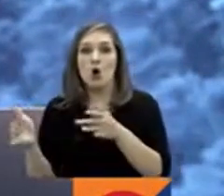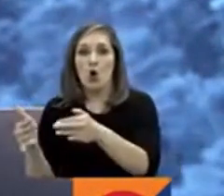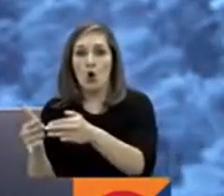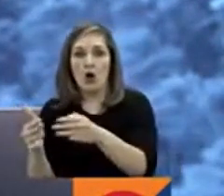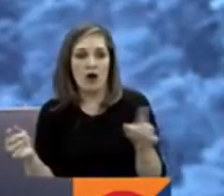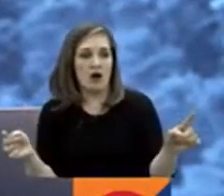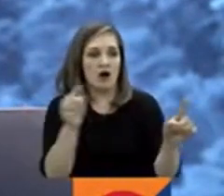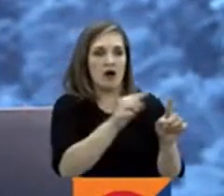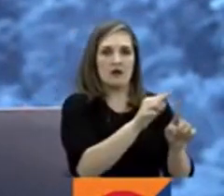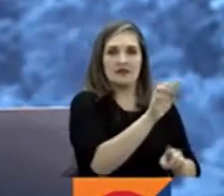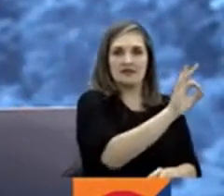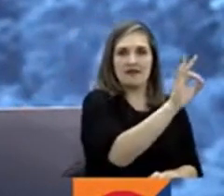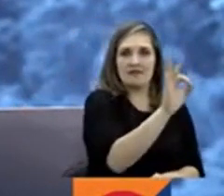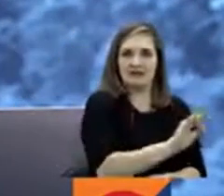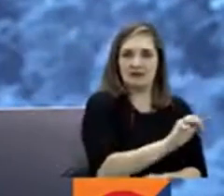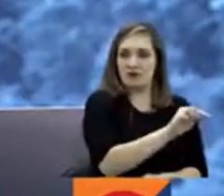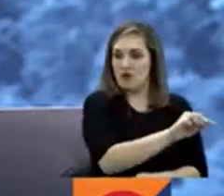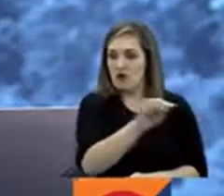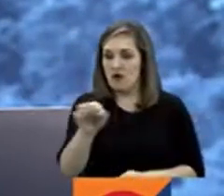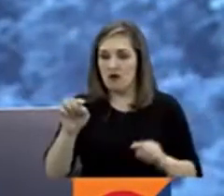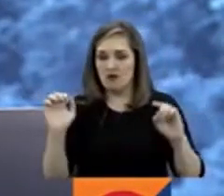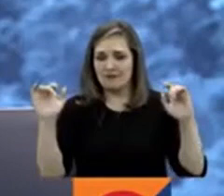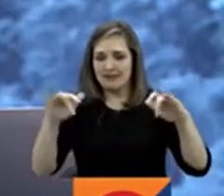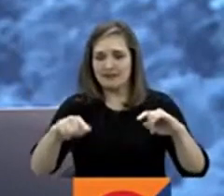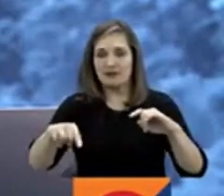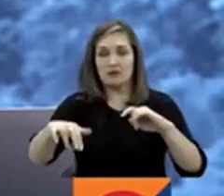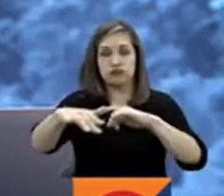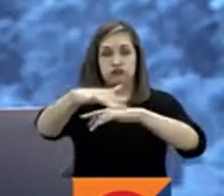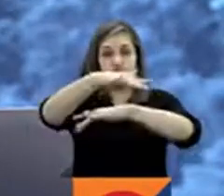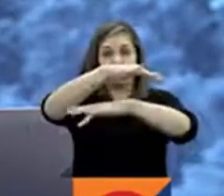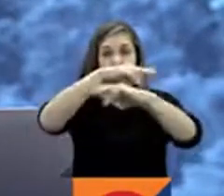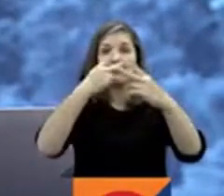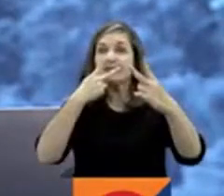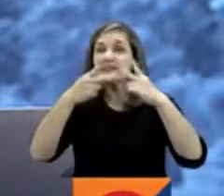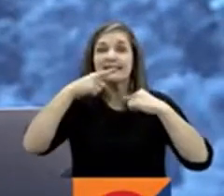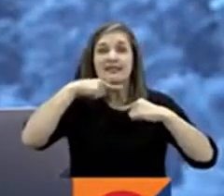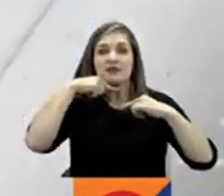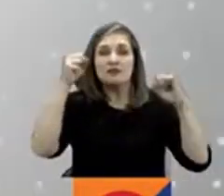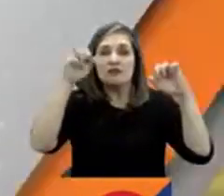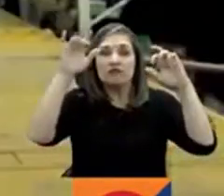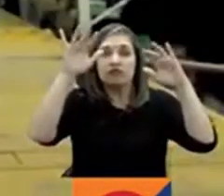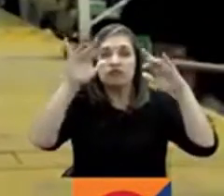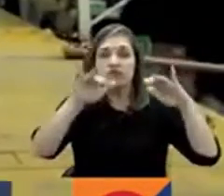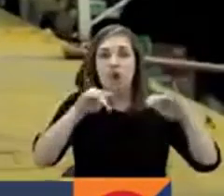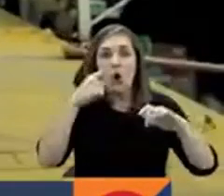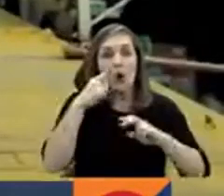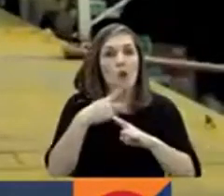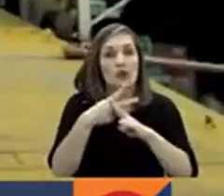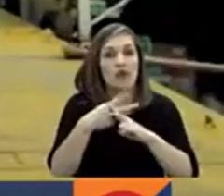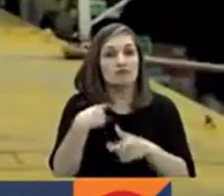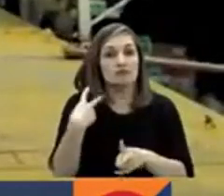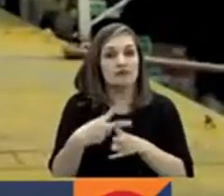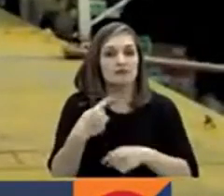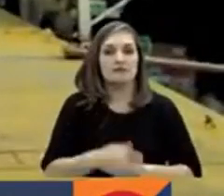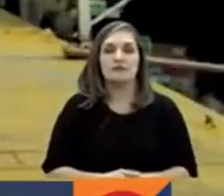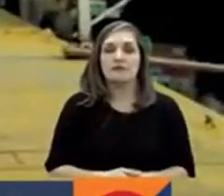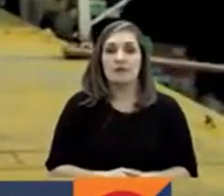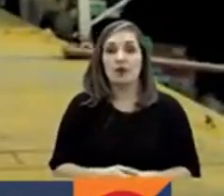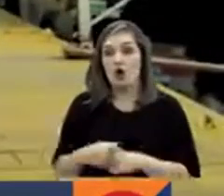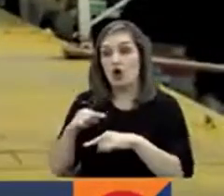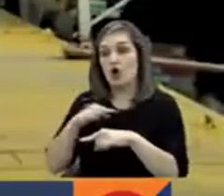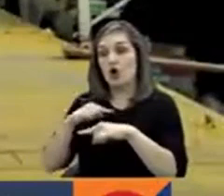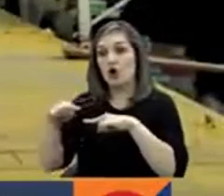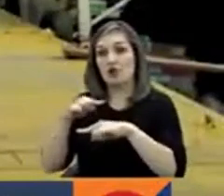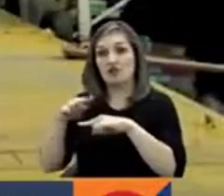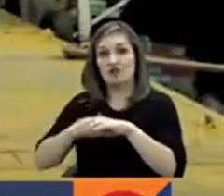neblina en el corredor vial. Marta Rentería, periodista de la Radio Nacional, con los detalles. Desde la Coordinación Departamental de la